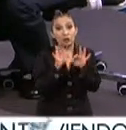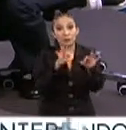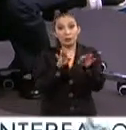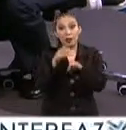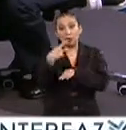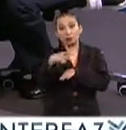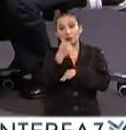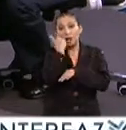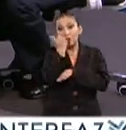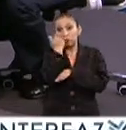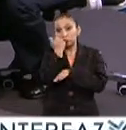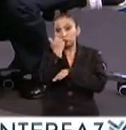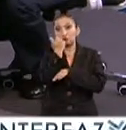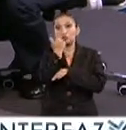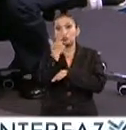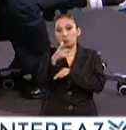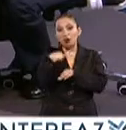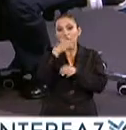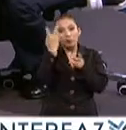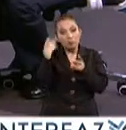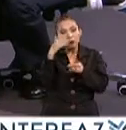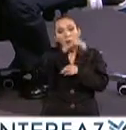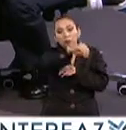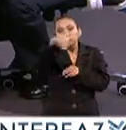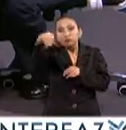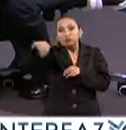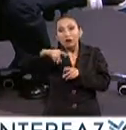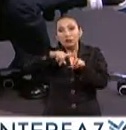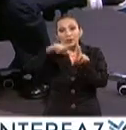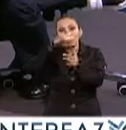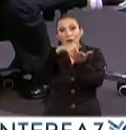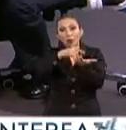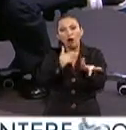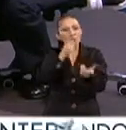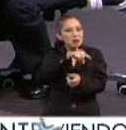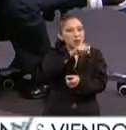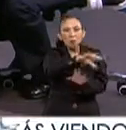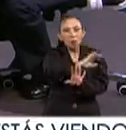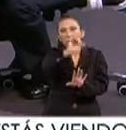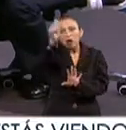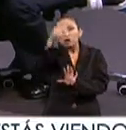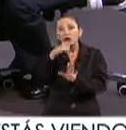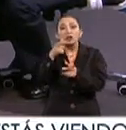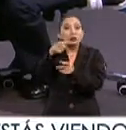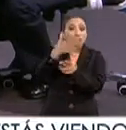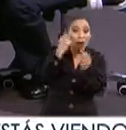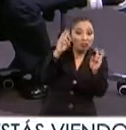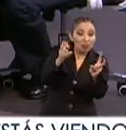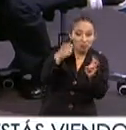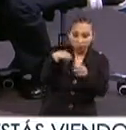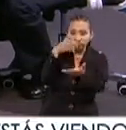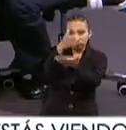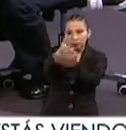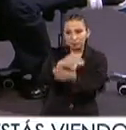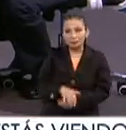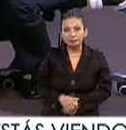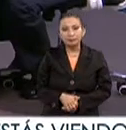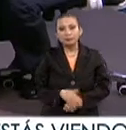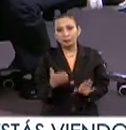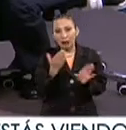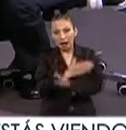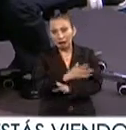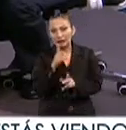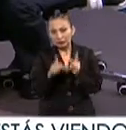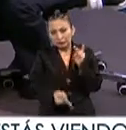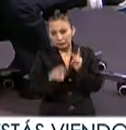labor de ellos de hacerlo precisamente itinerante con estos objetivos de llegar a otros lugares donde no comúnmente llegan este tipo de temas. Así es. Así es. Y antes de irnos